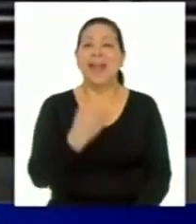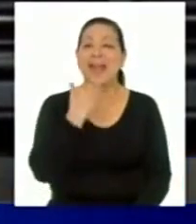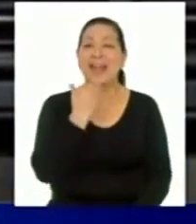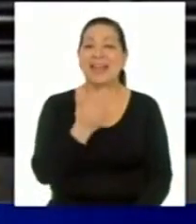gracias, Ministro. Gracias.